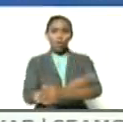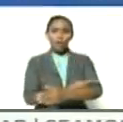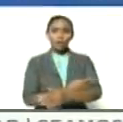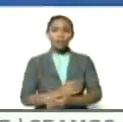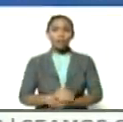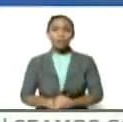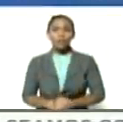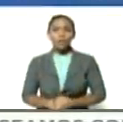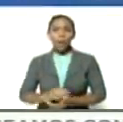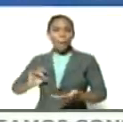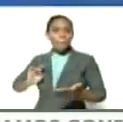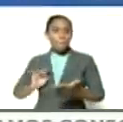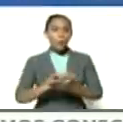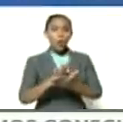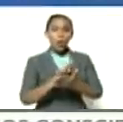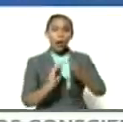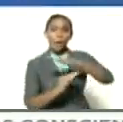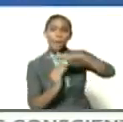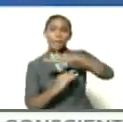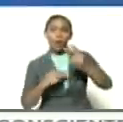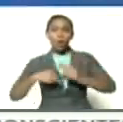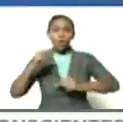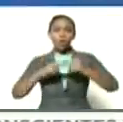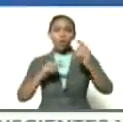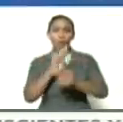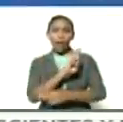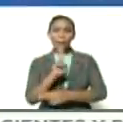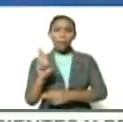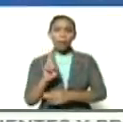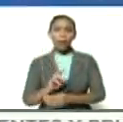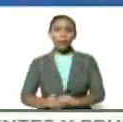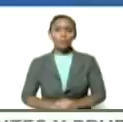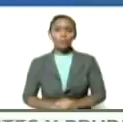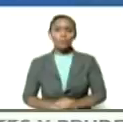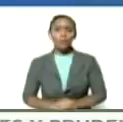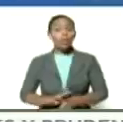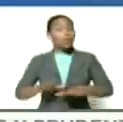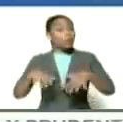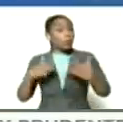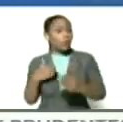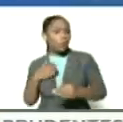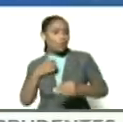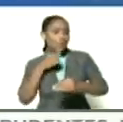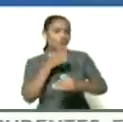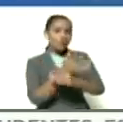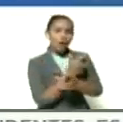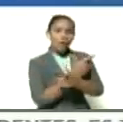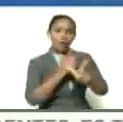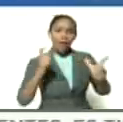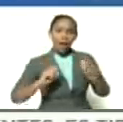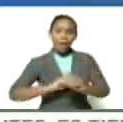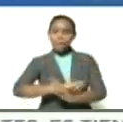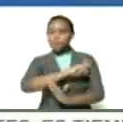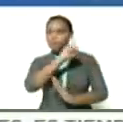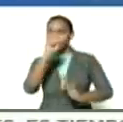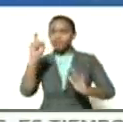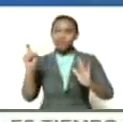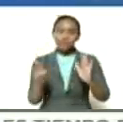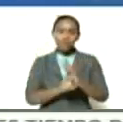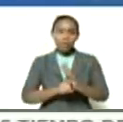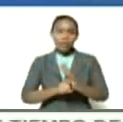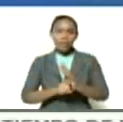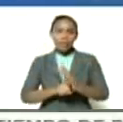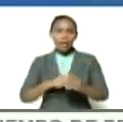y echó las bases de la construcción de la república cuando fue a liberar definitivamente y a